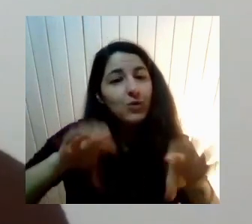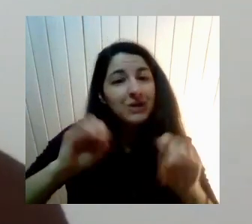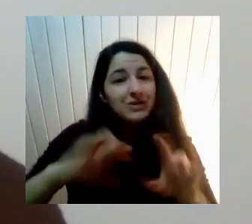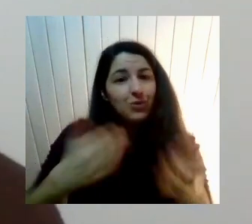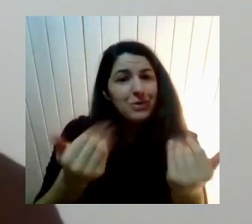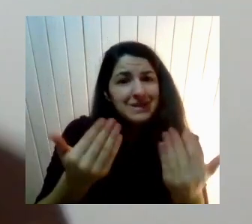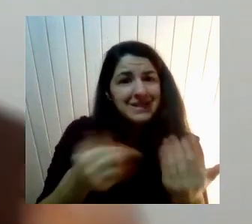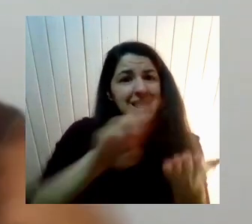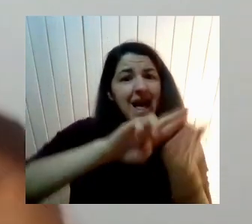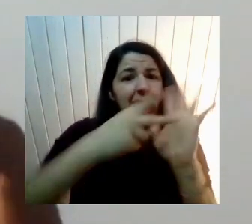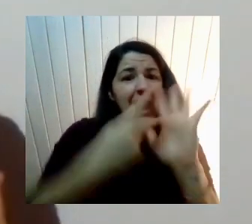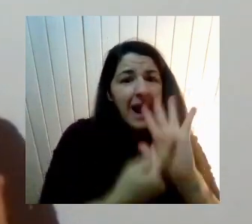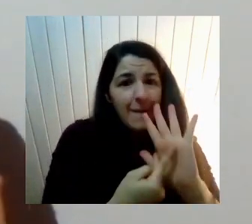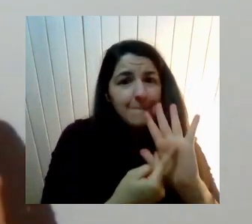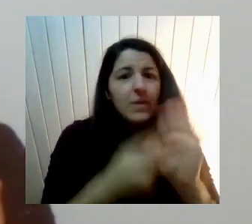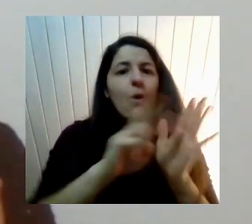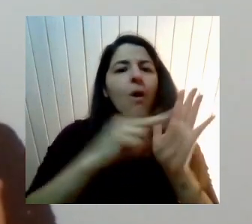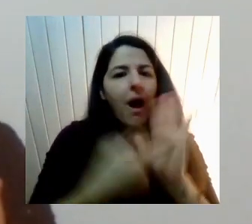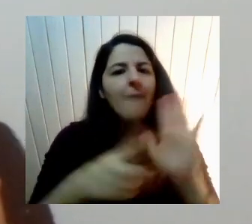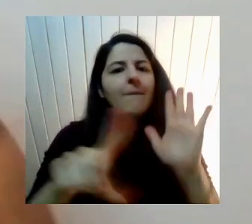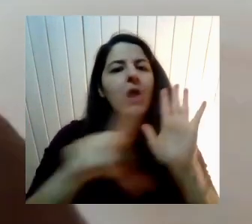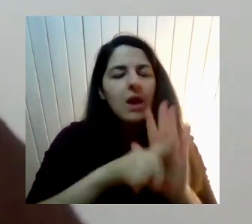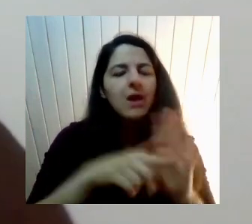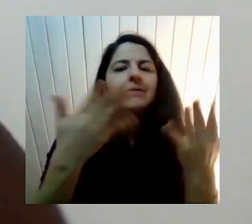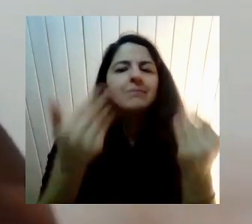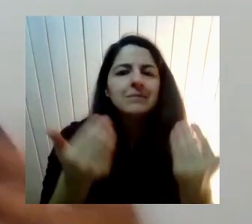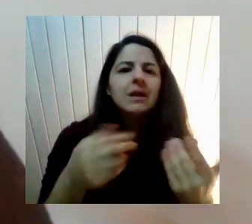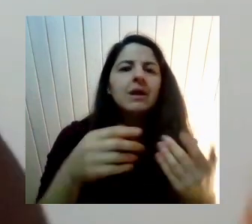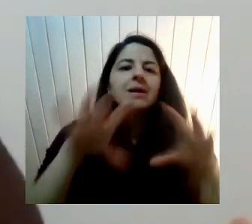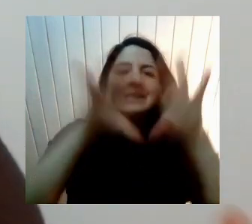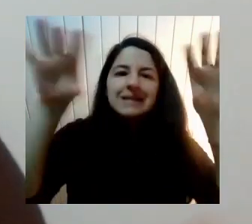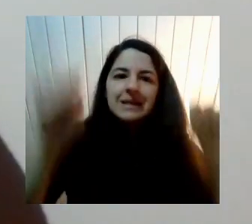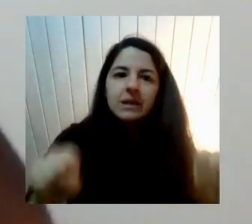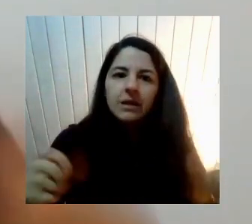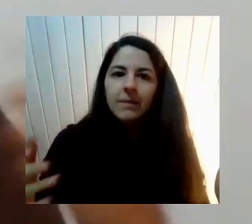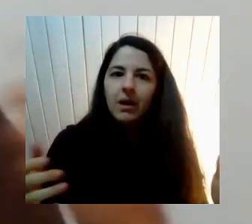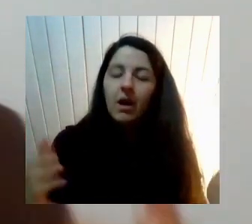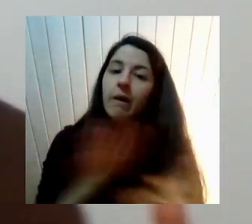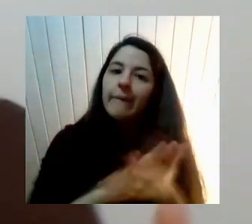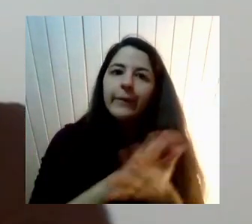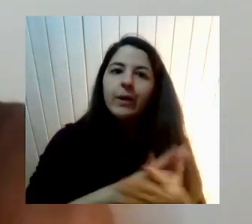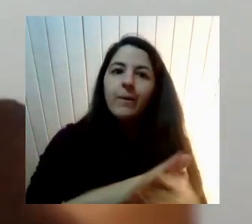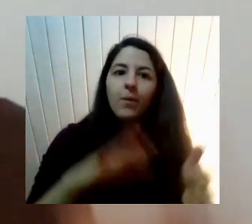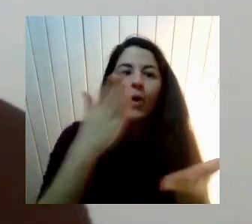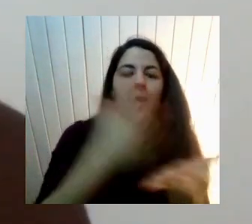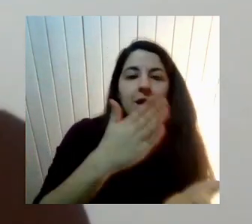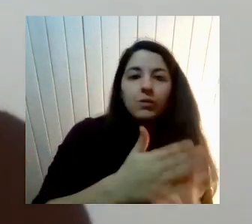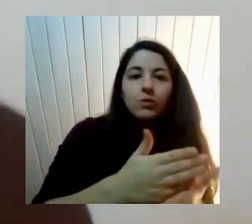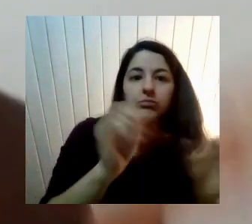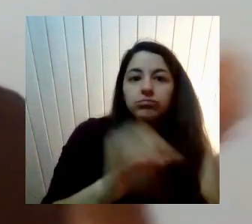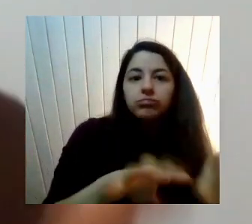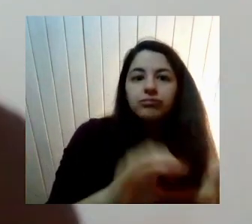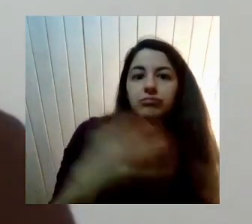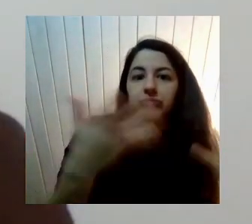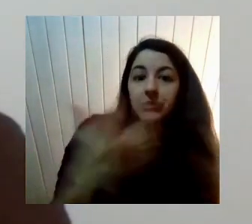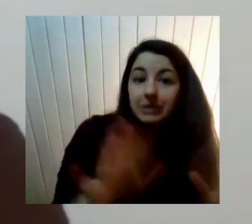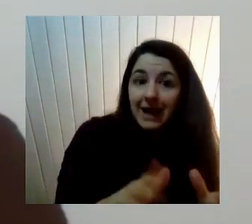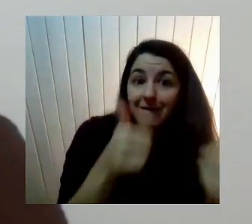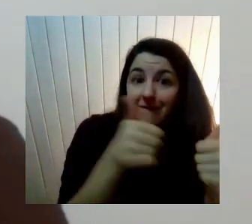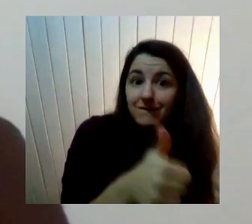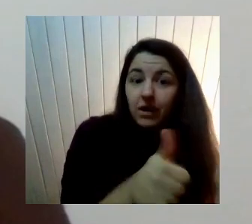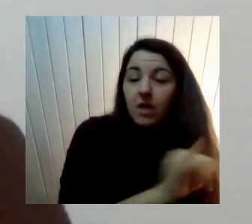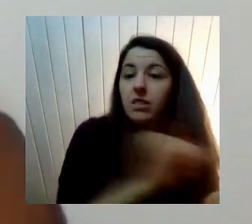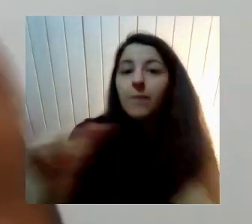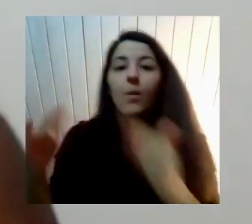Incluir mujeres Si yo voy a seguir Teniendo una actitud Machista dentro De la sala de clases La educación no sexista Implica cambiar El financiamiento De la